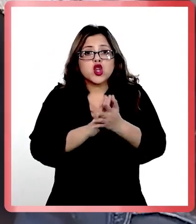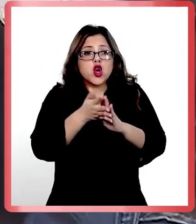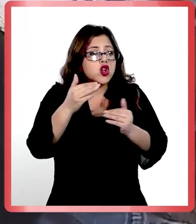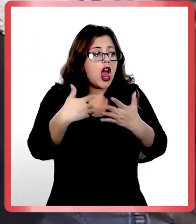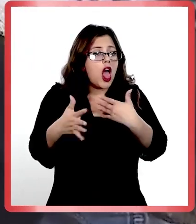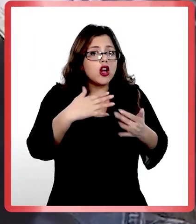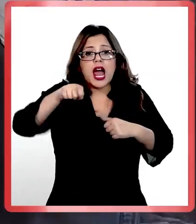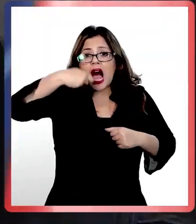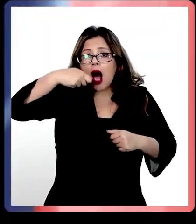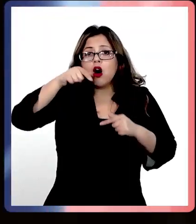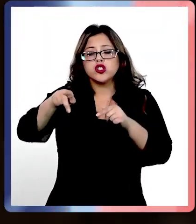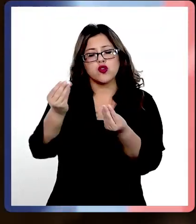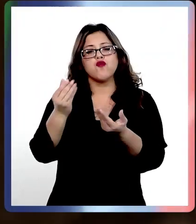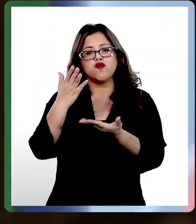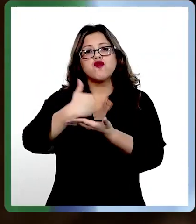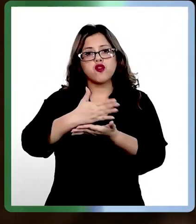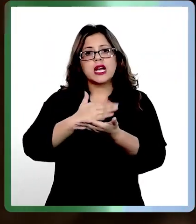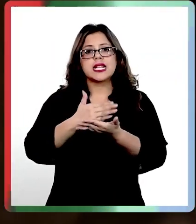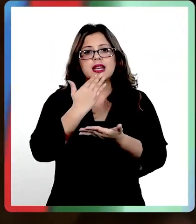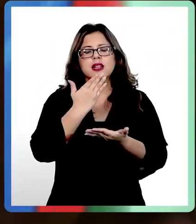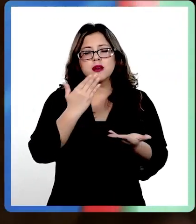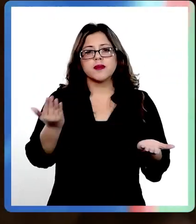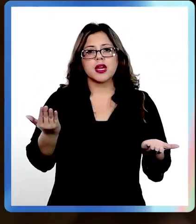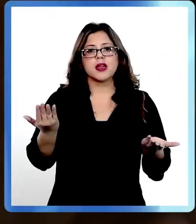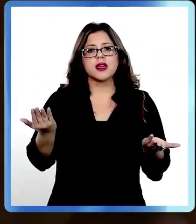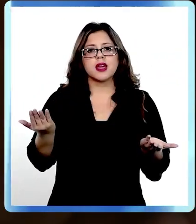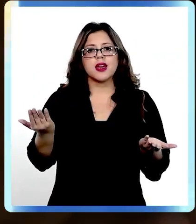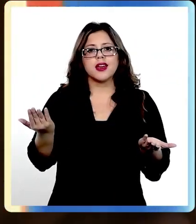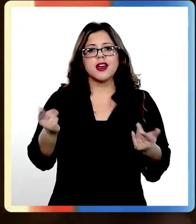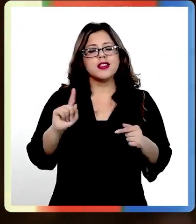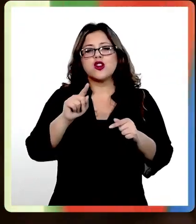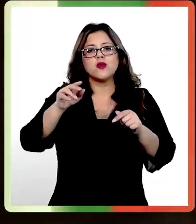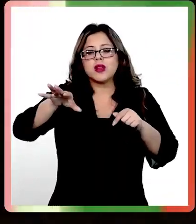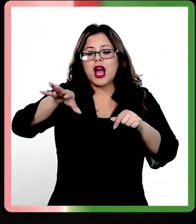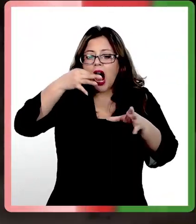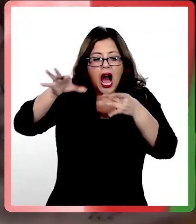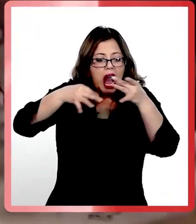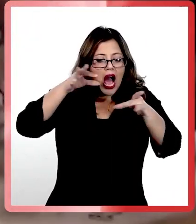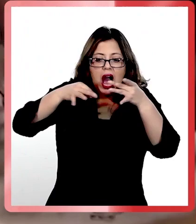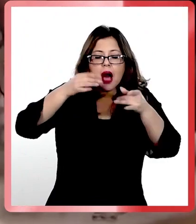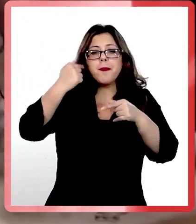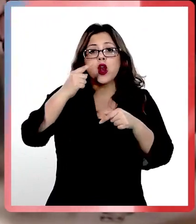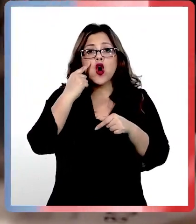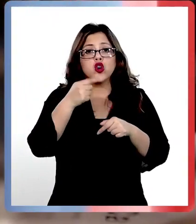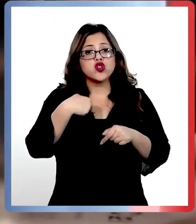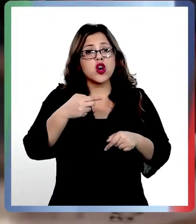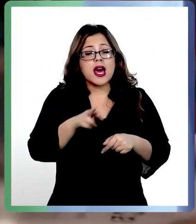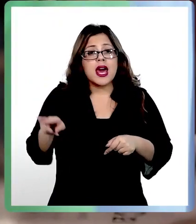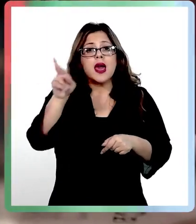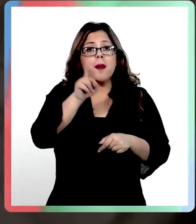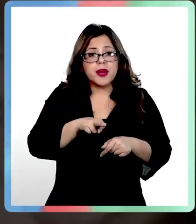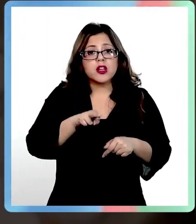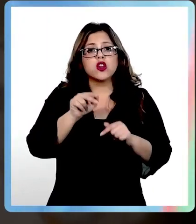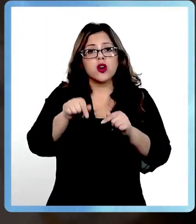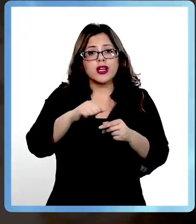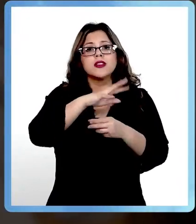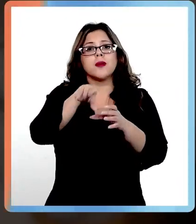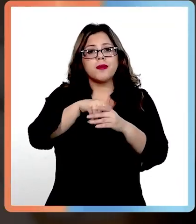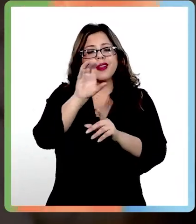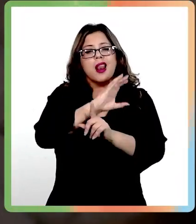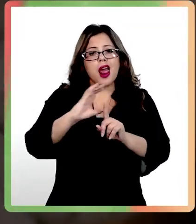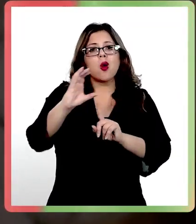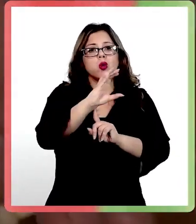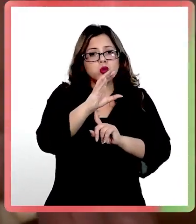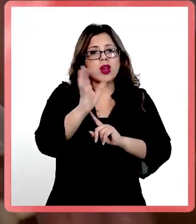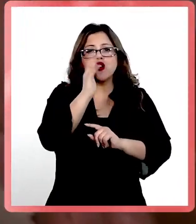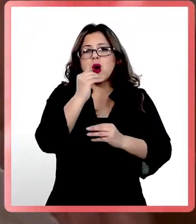antes. Entonces, yo creo que también es una buena estrategia de no hacer el picoteo. Pero vuelvo a insistir que es parte de